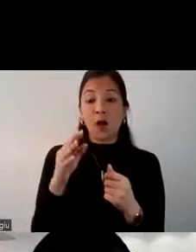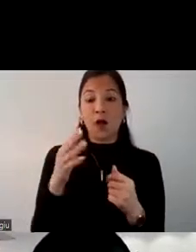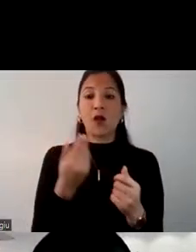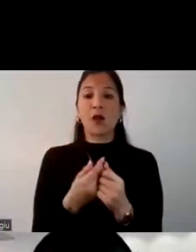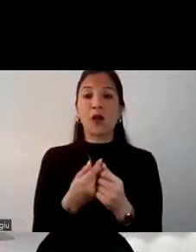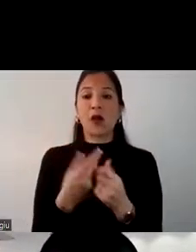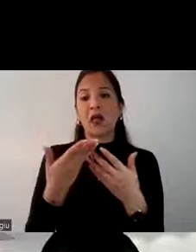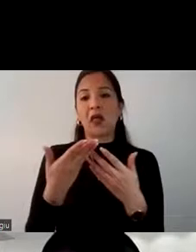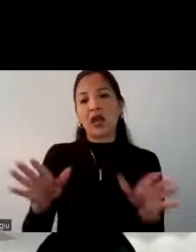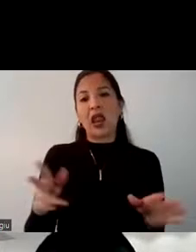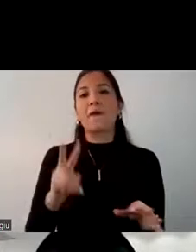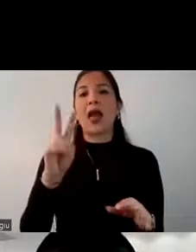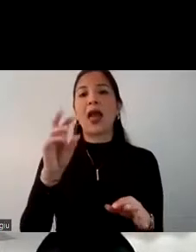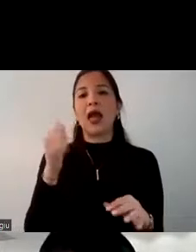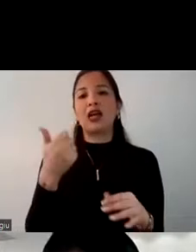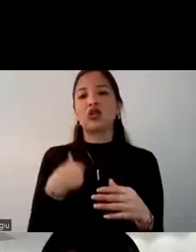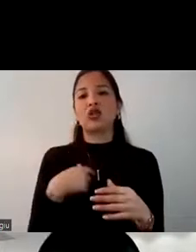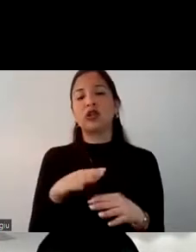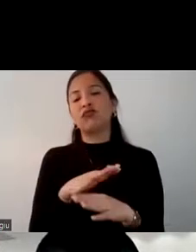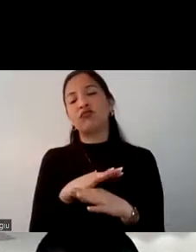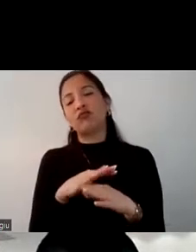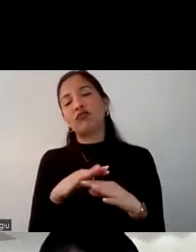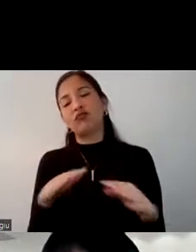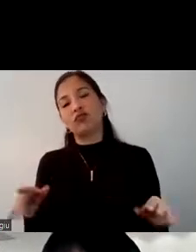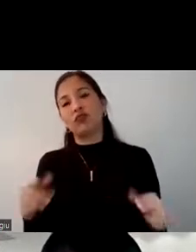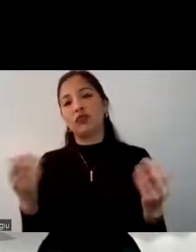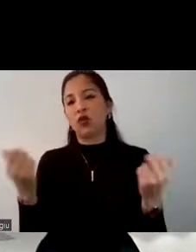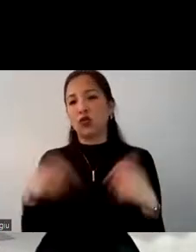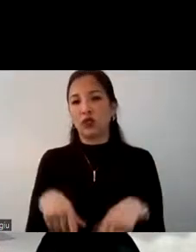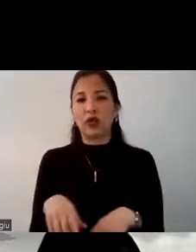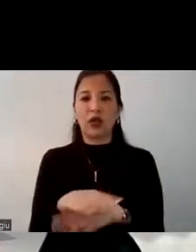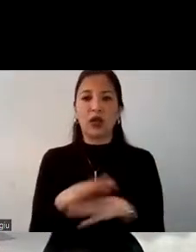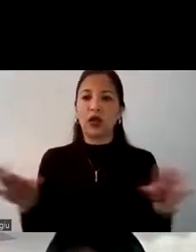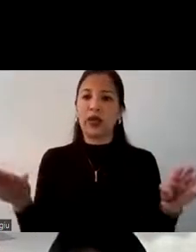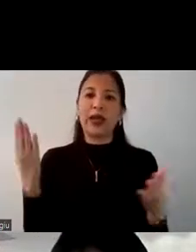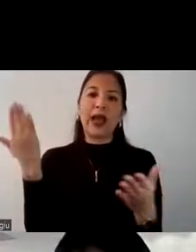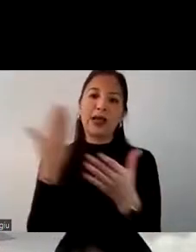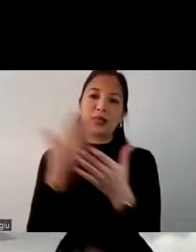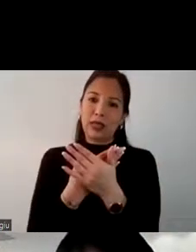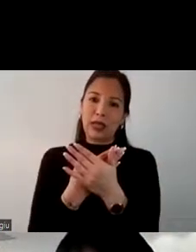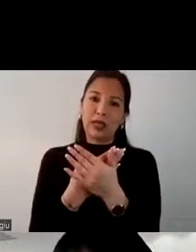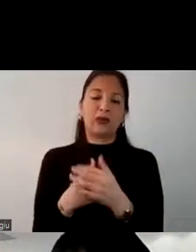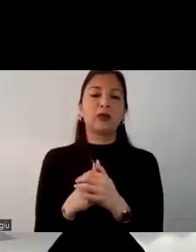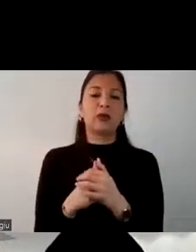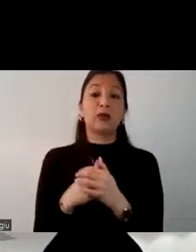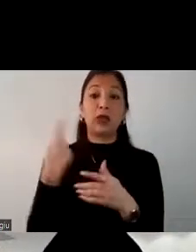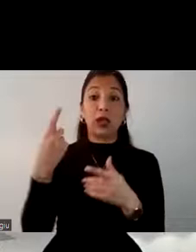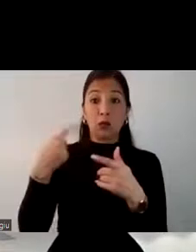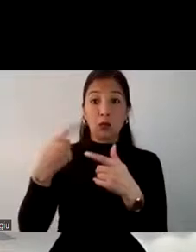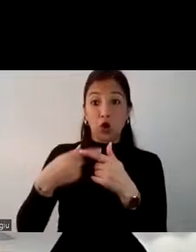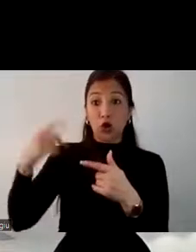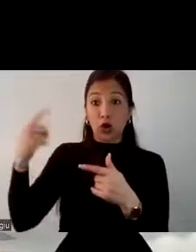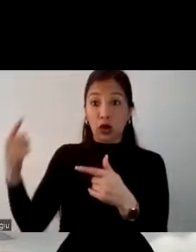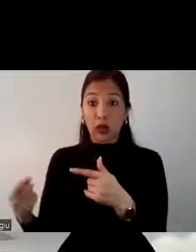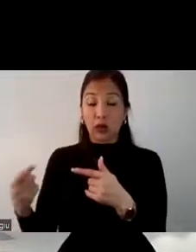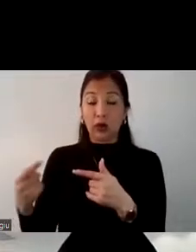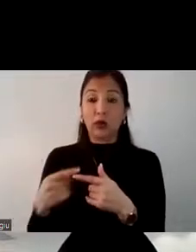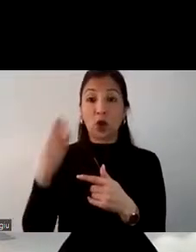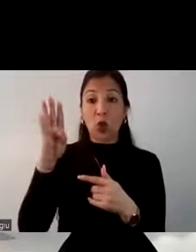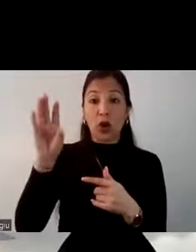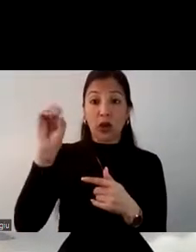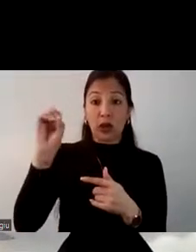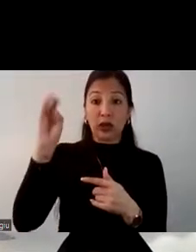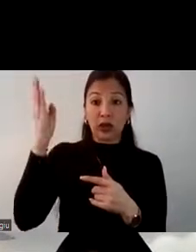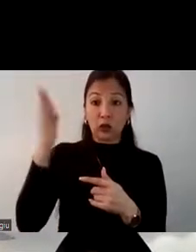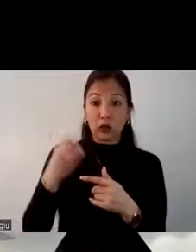dejar las vacaciones, lamentablemente postergándolas o terminando cancelándolas. Y por otro lado, tenemos con un 40%